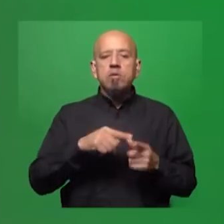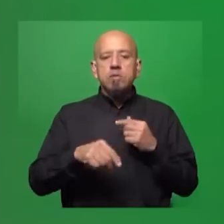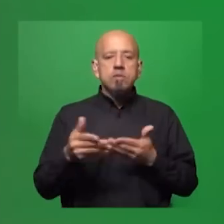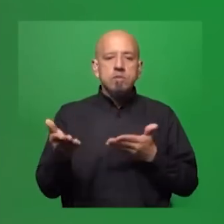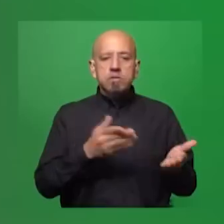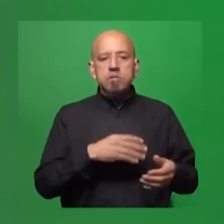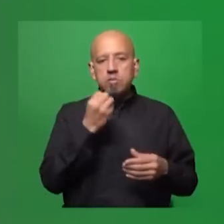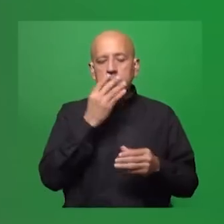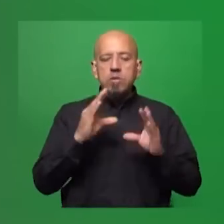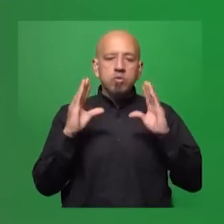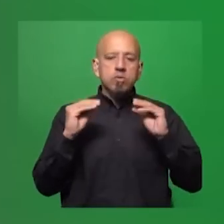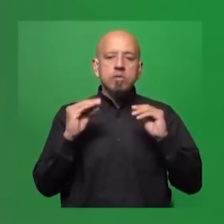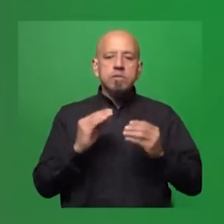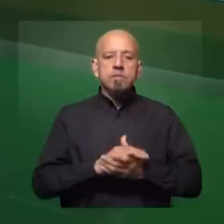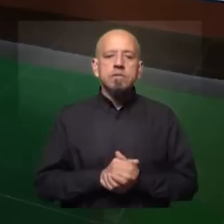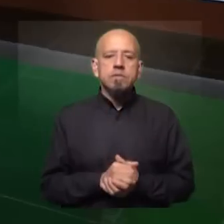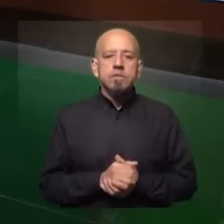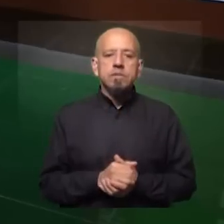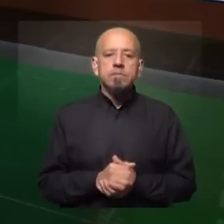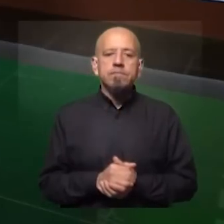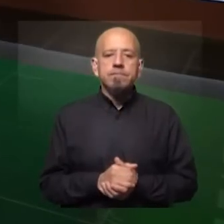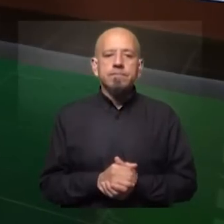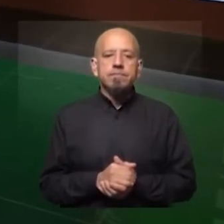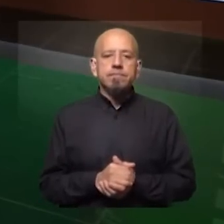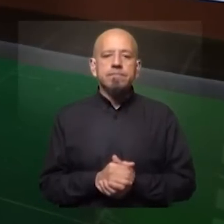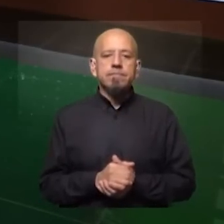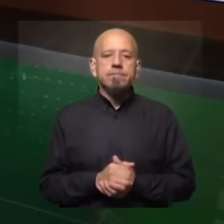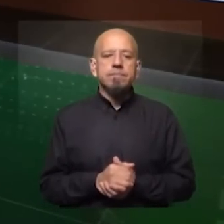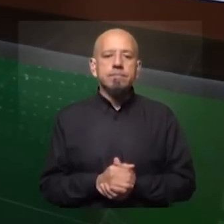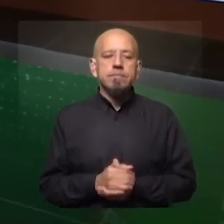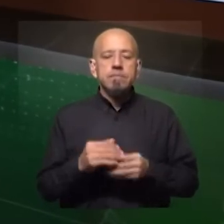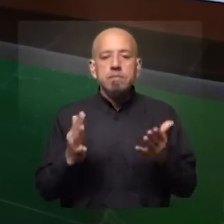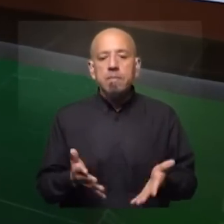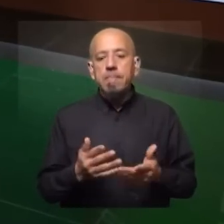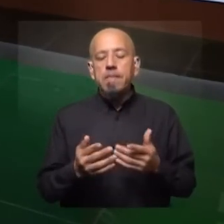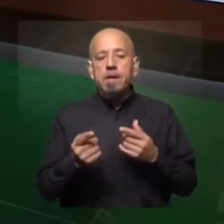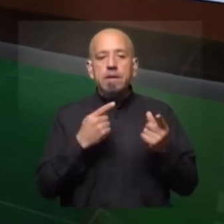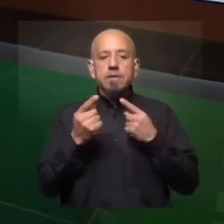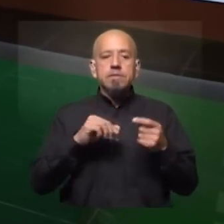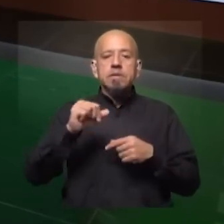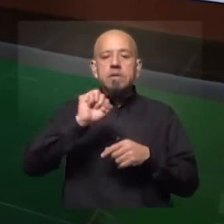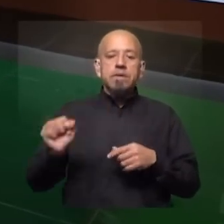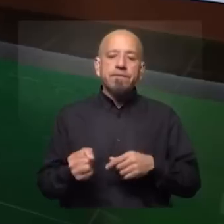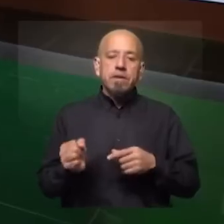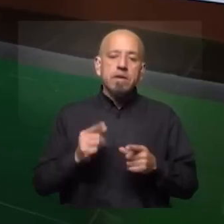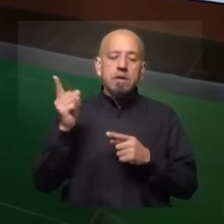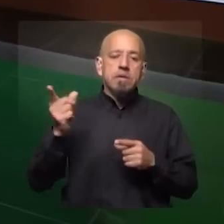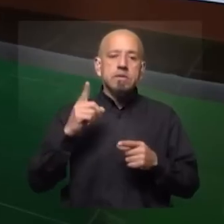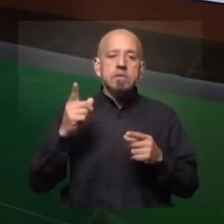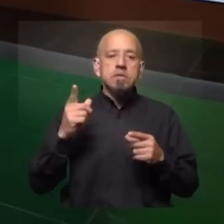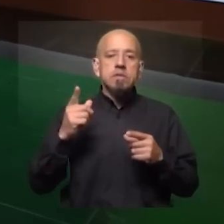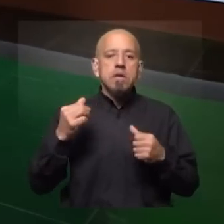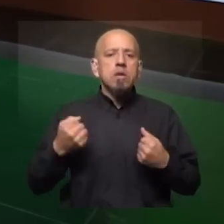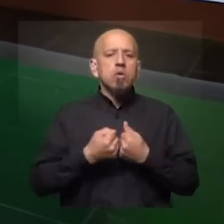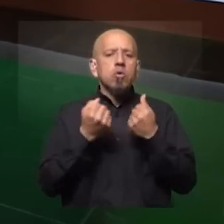noches. Muchas gracias, ¿cómo están? Bueno, que no hablemos de África no quiere decir que nos pasen cosas. Tal vez el golpe de Estado en Níger ha